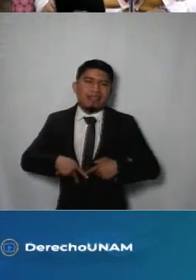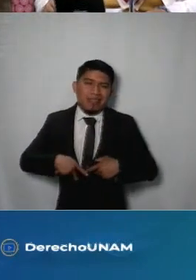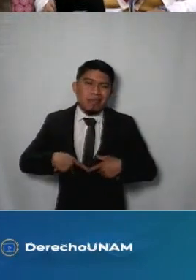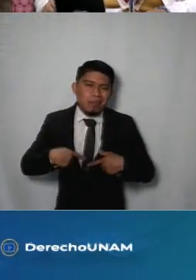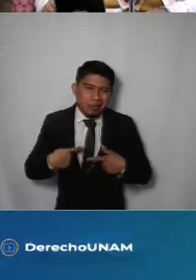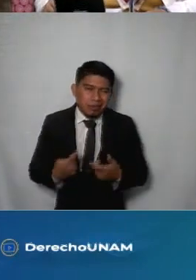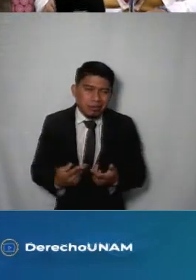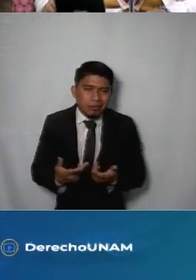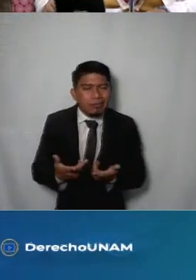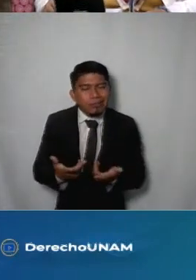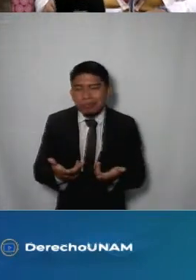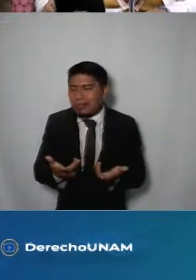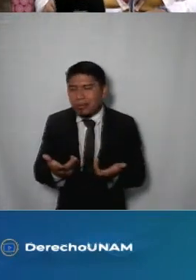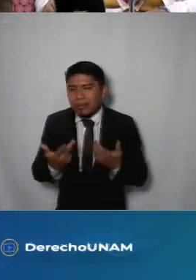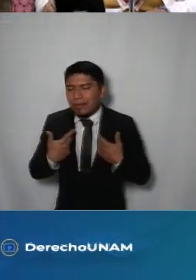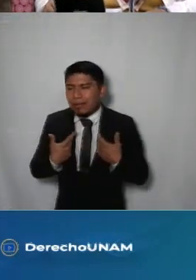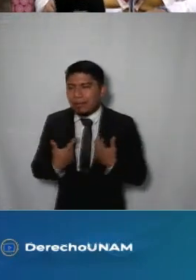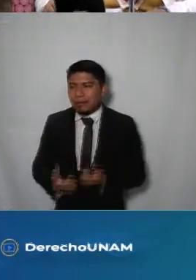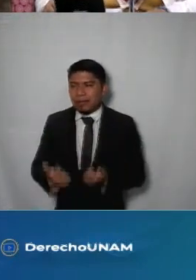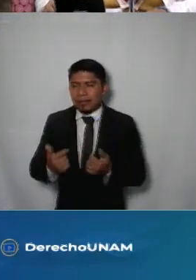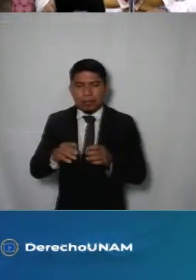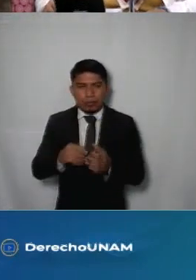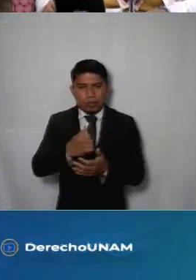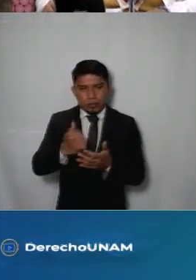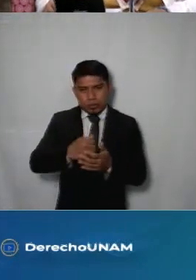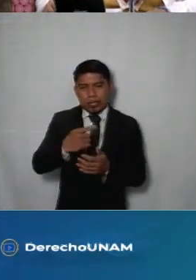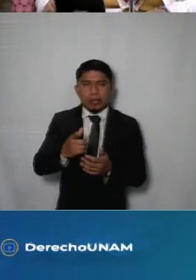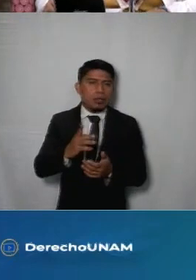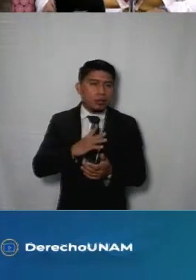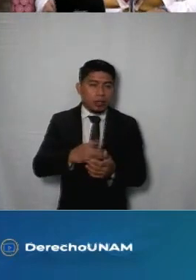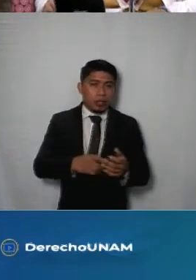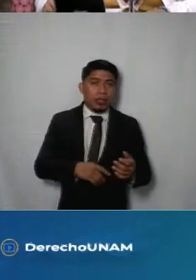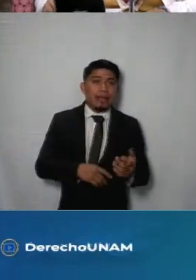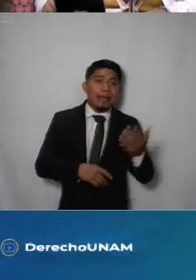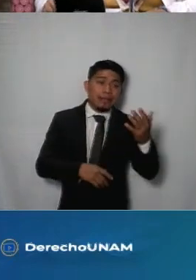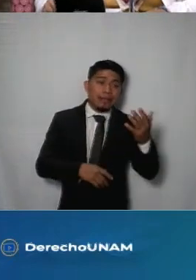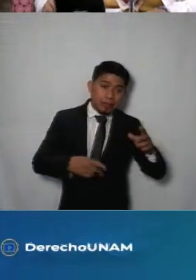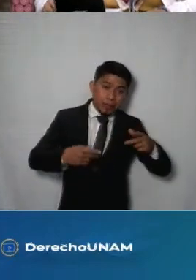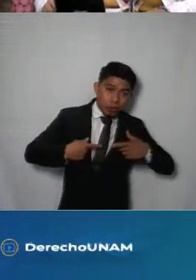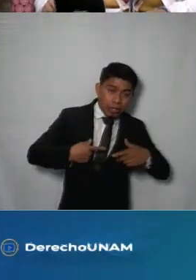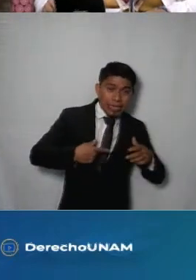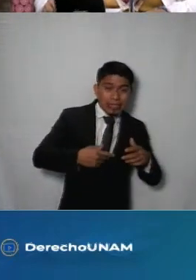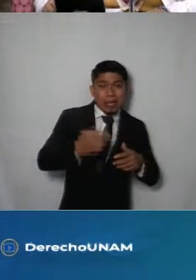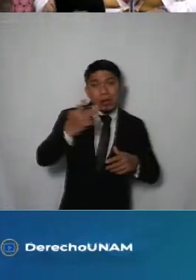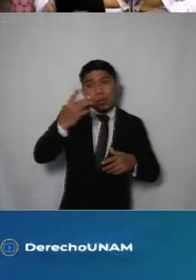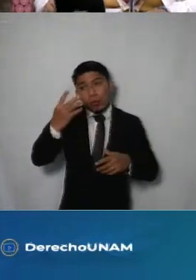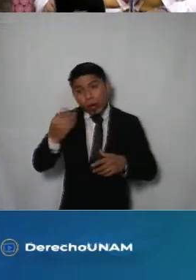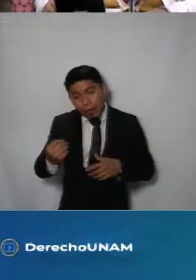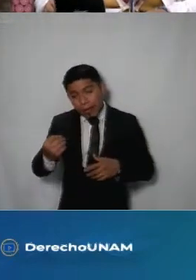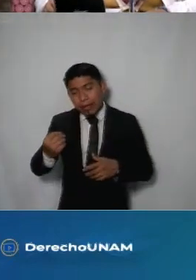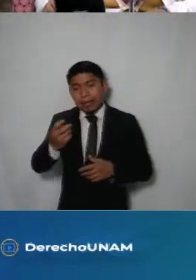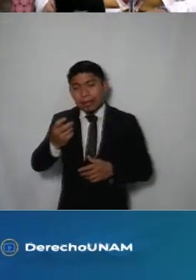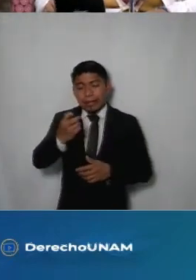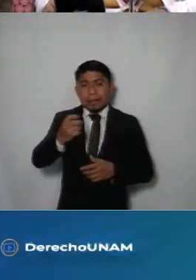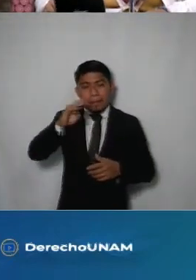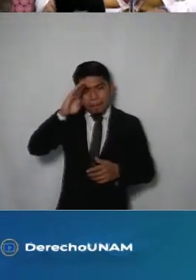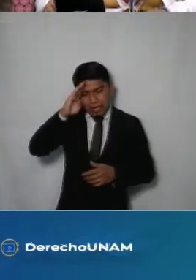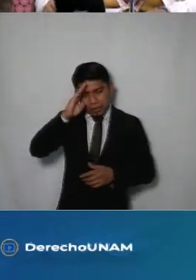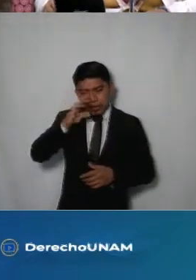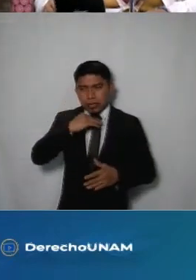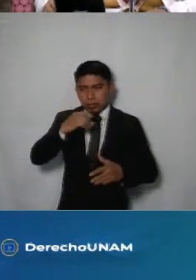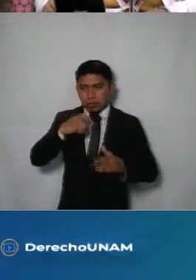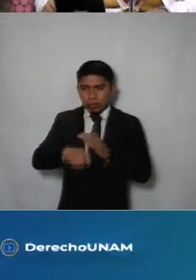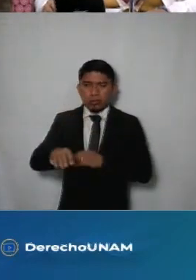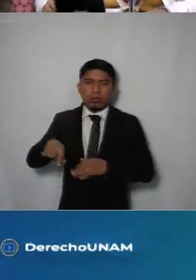se hace todavía más incomprensible en una ciudad donde nueve de cada diez personas adultas piensan que los actos de